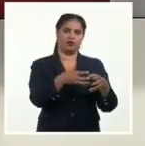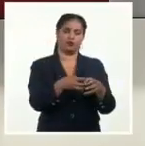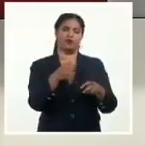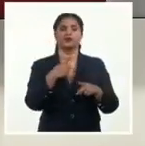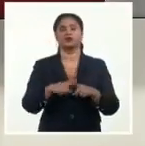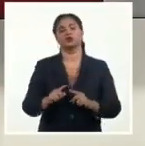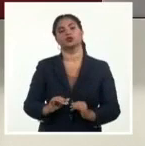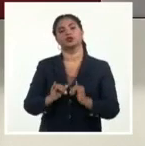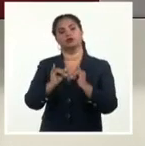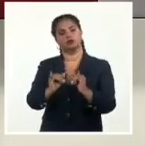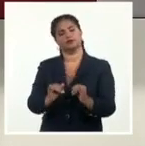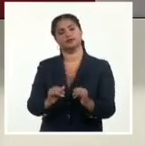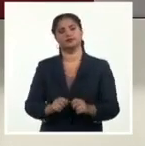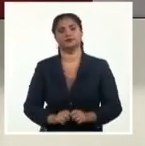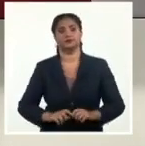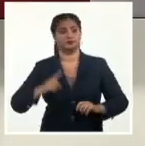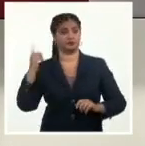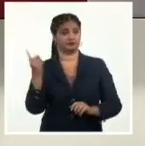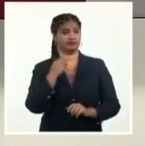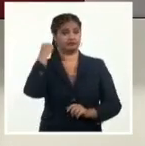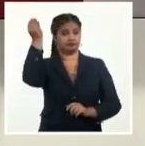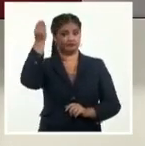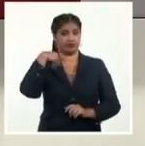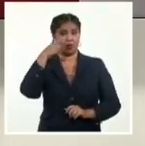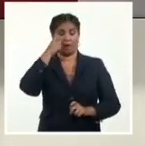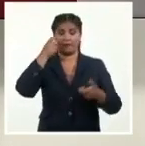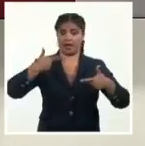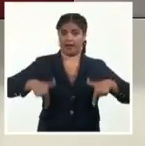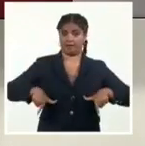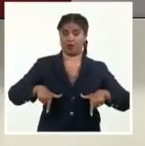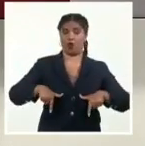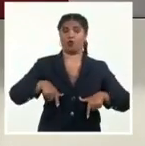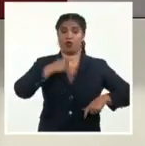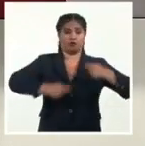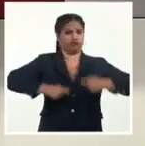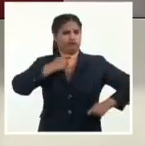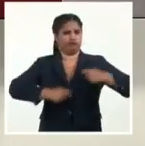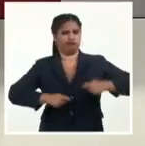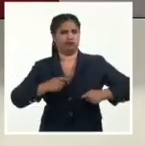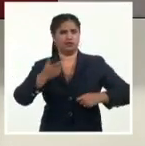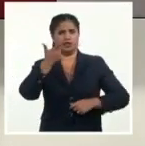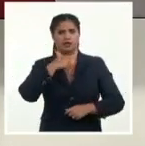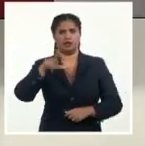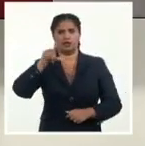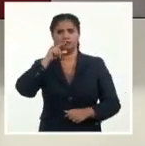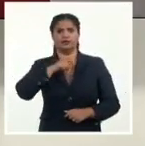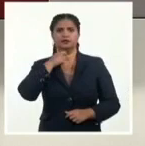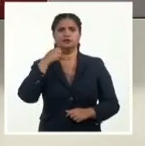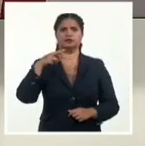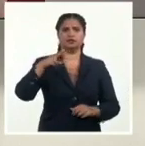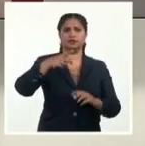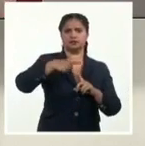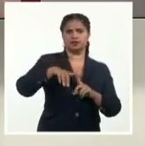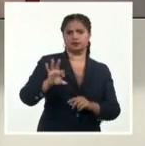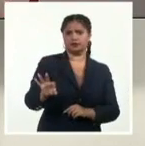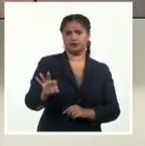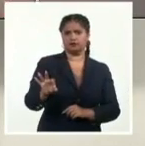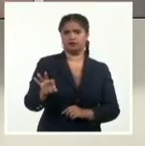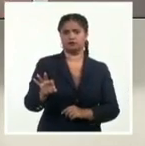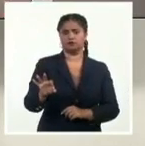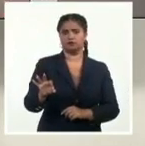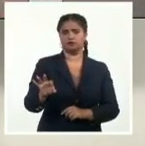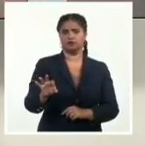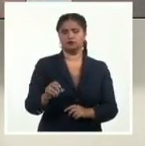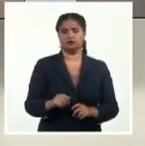Cambiamos de tema. Como todos saben, nuestro campeón Alberto Juan Torena se encuentra de cuidados en el Instituto de Medicina Tropical Pedro Cudi.